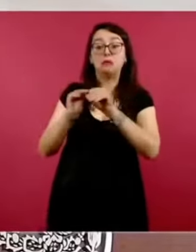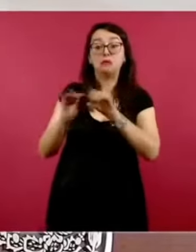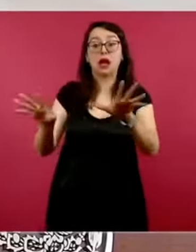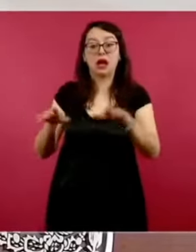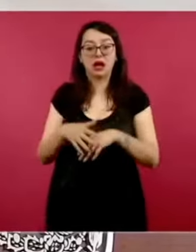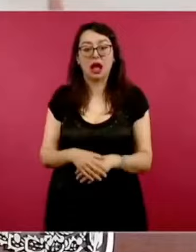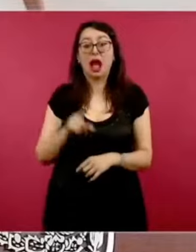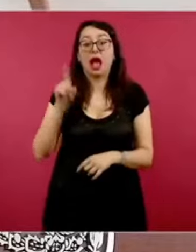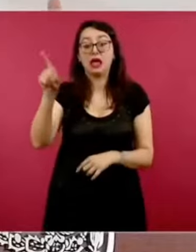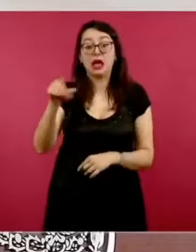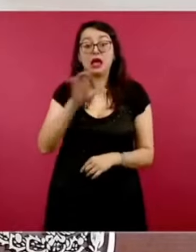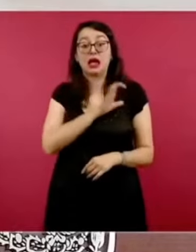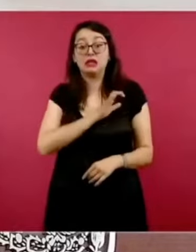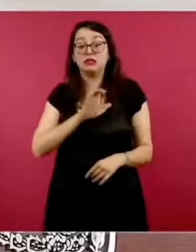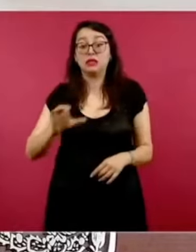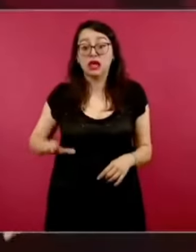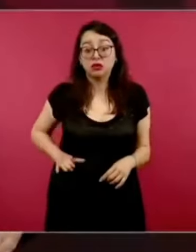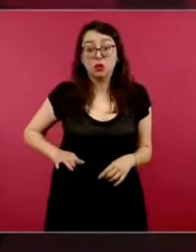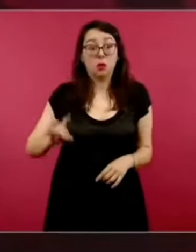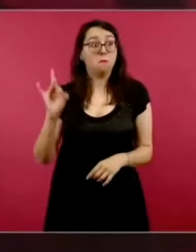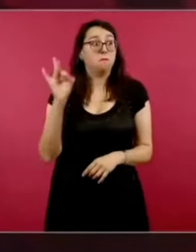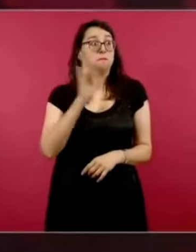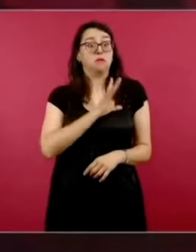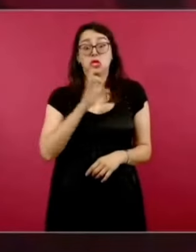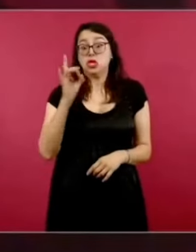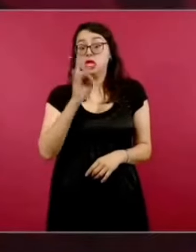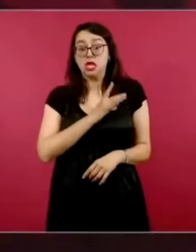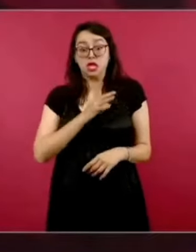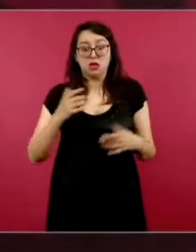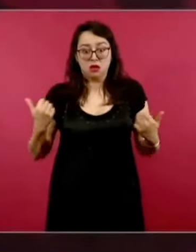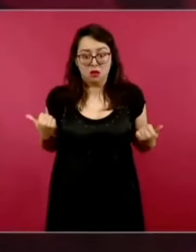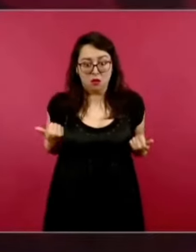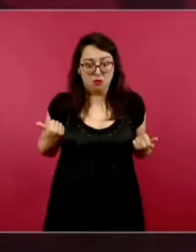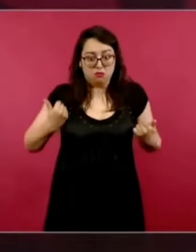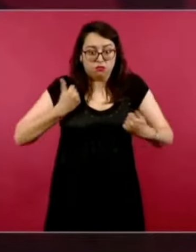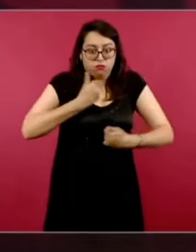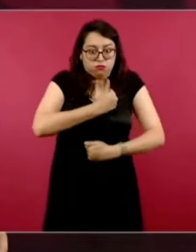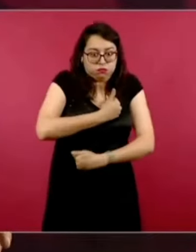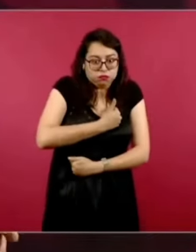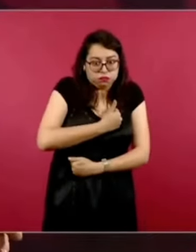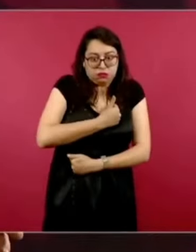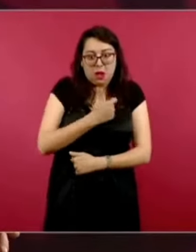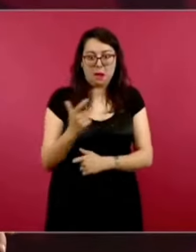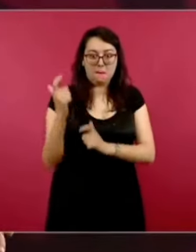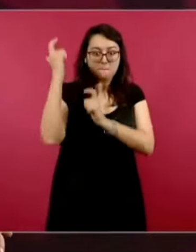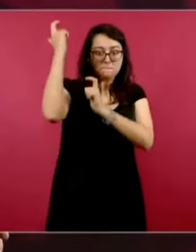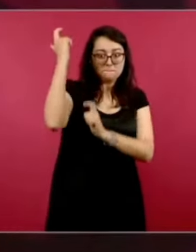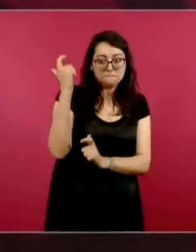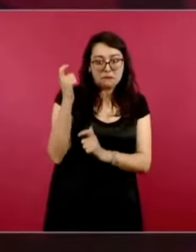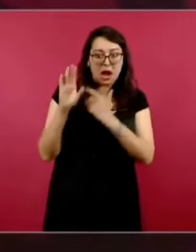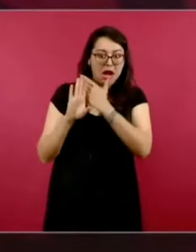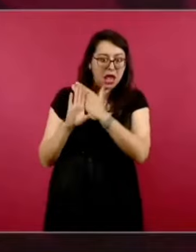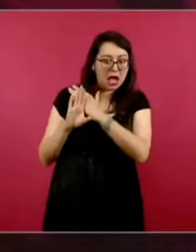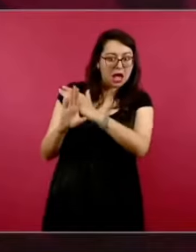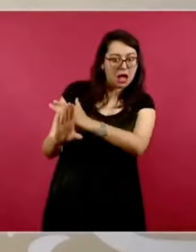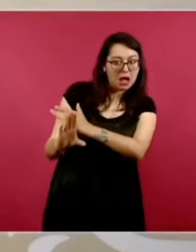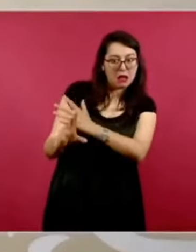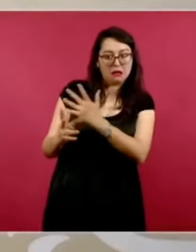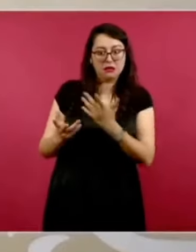se con Entonces, todo eso influye.